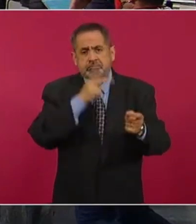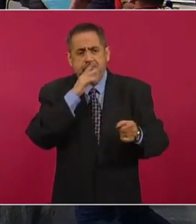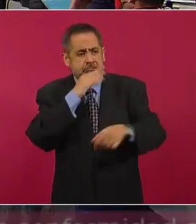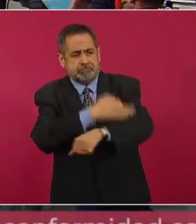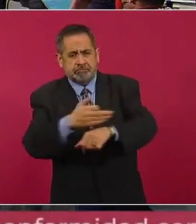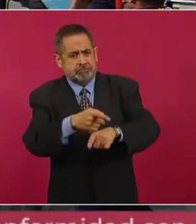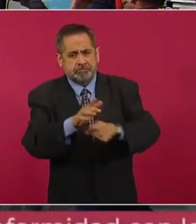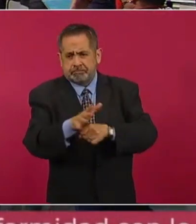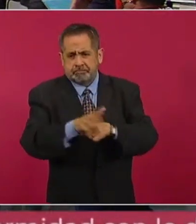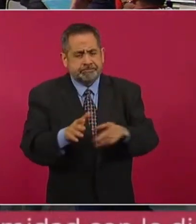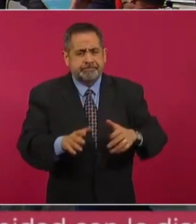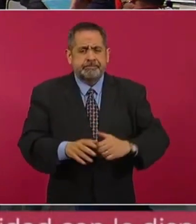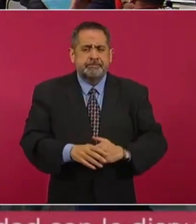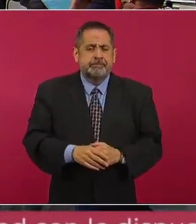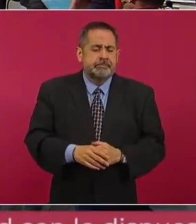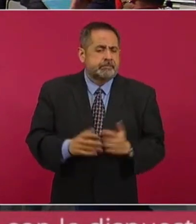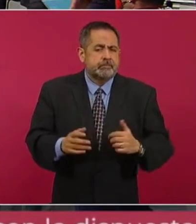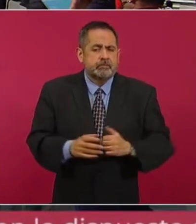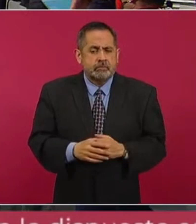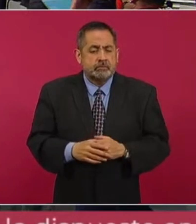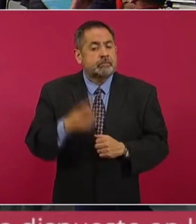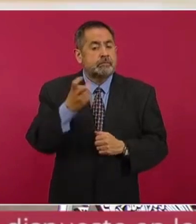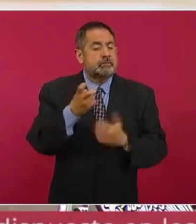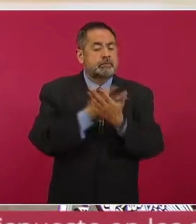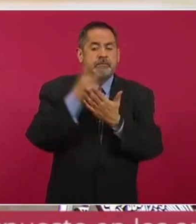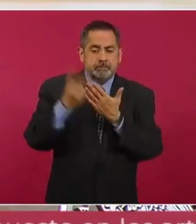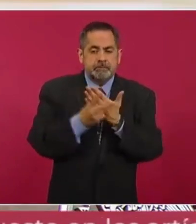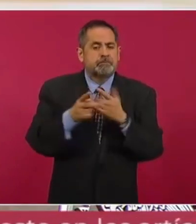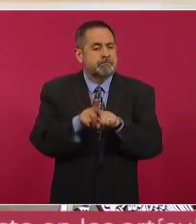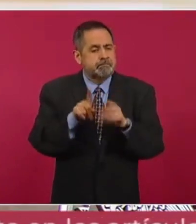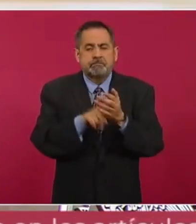los padres de familia, porque ese programa, como otros,